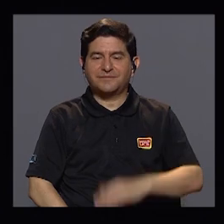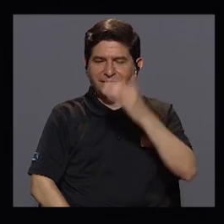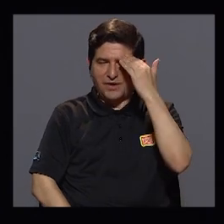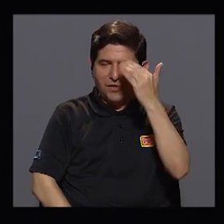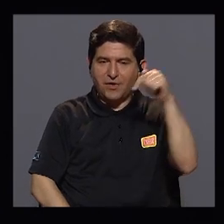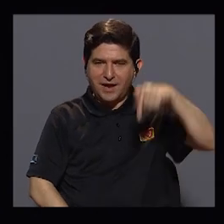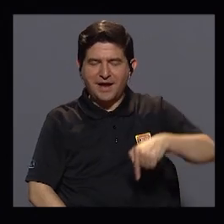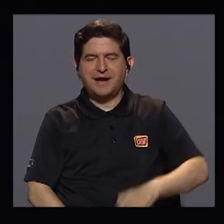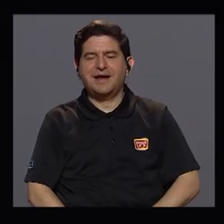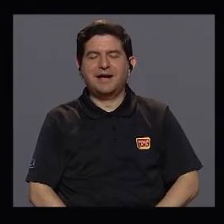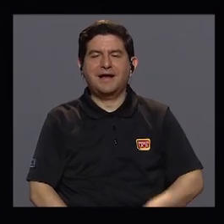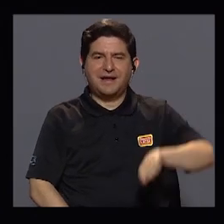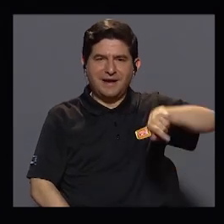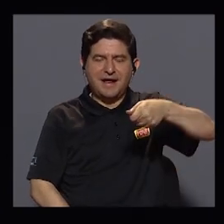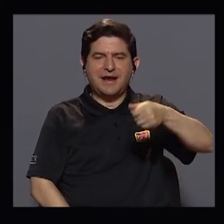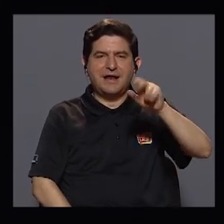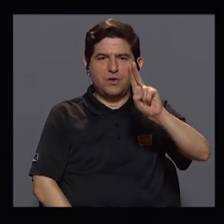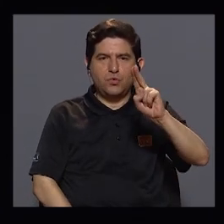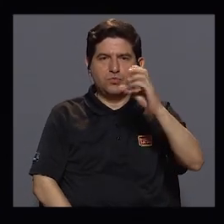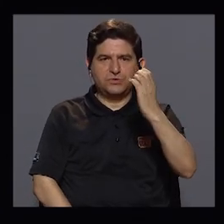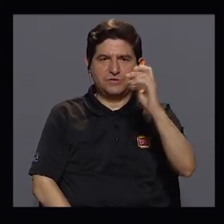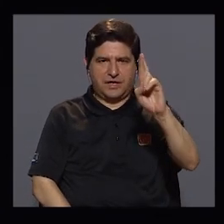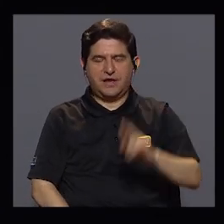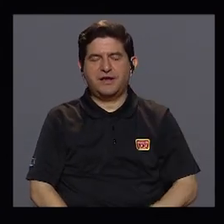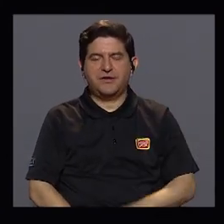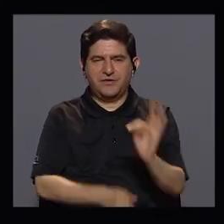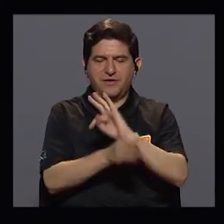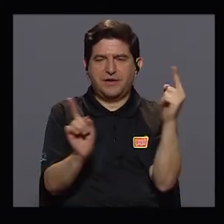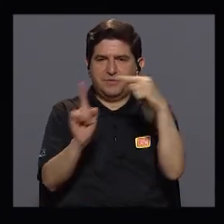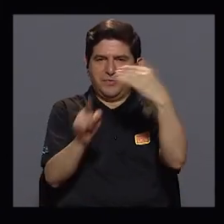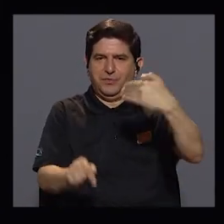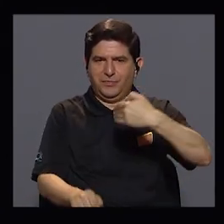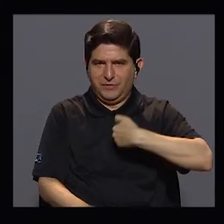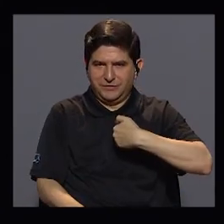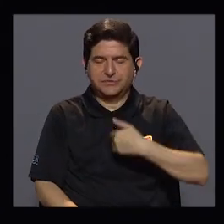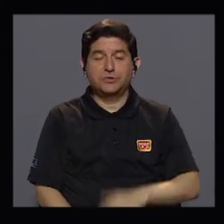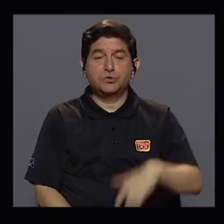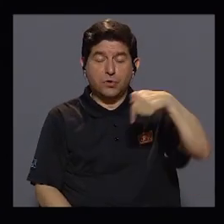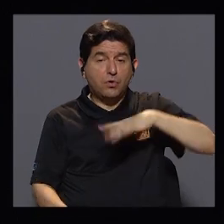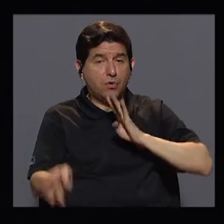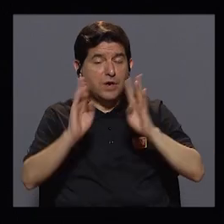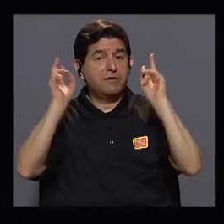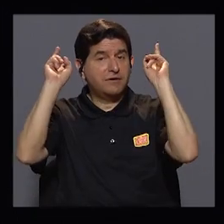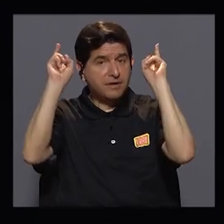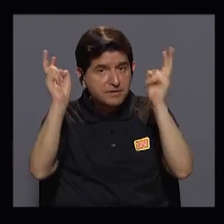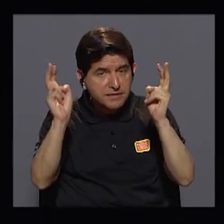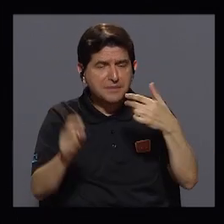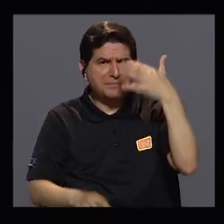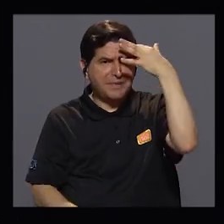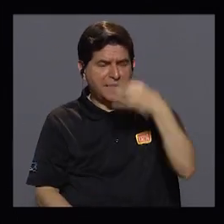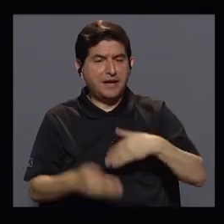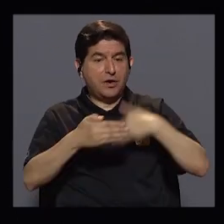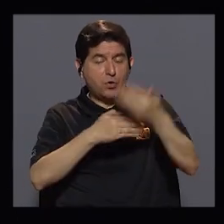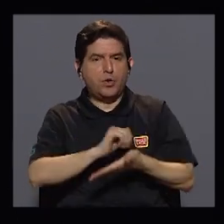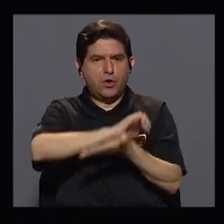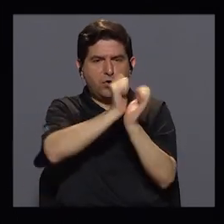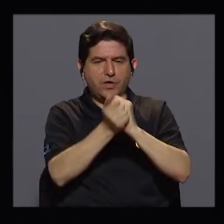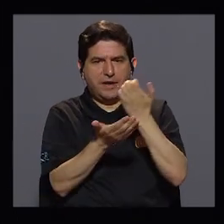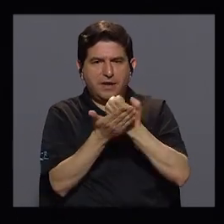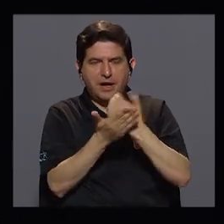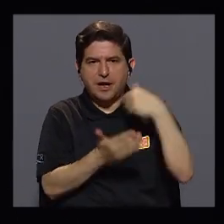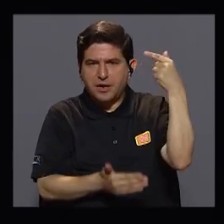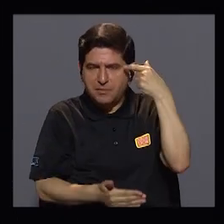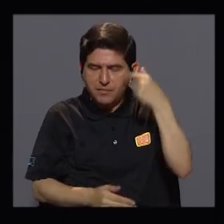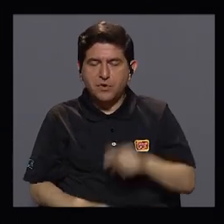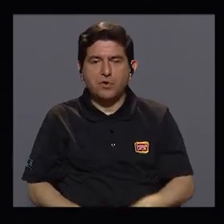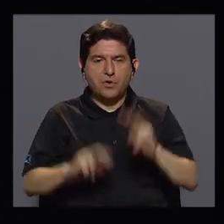Hola, estamos acá en los estudios del canal Universidad de Costa Rica, haciendo televisión con sentido. Hoy vamos a hablar de un tema que creo que después de la reforma fiscal se